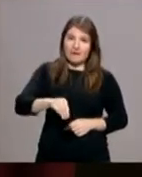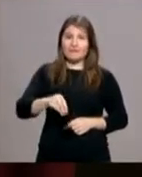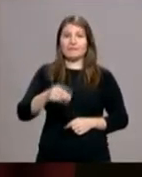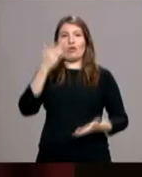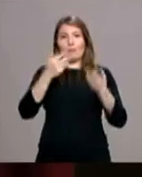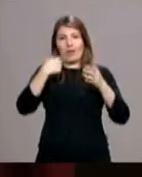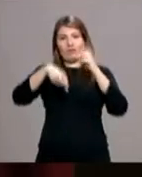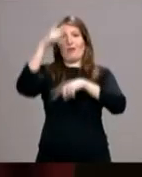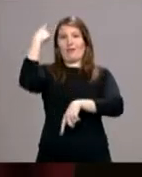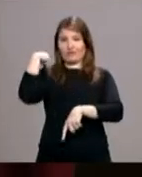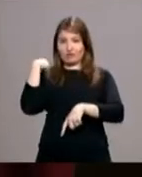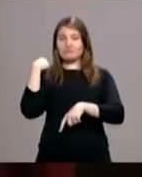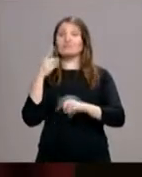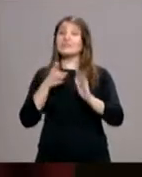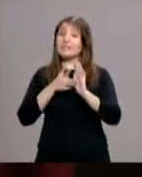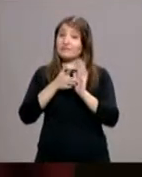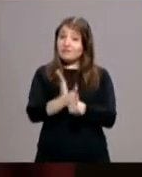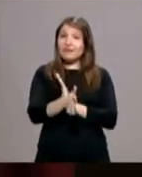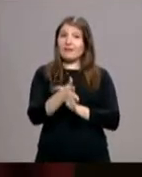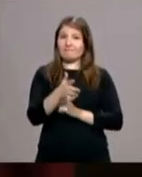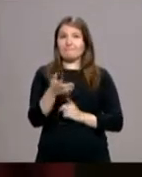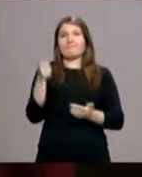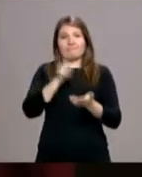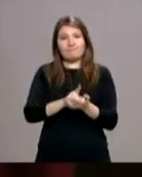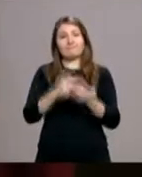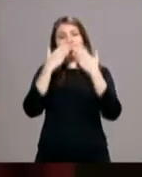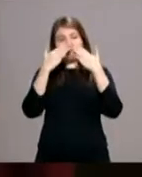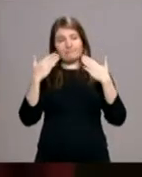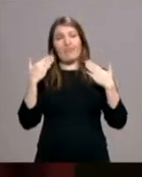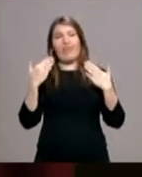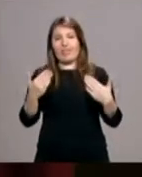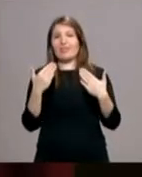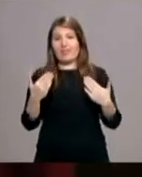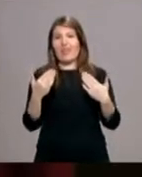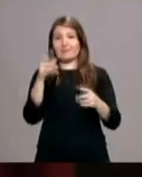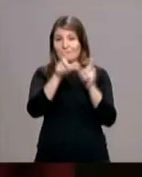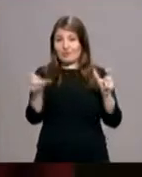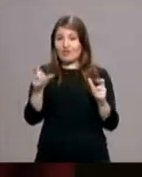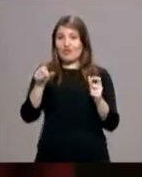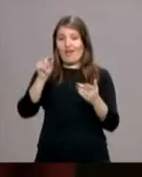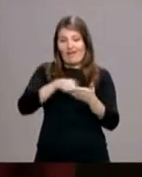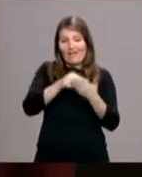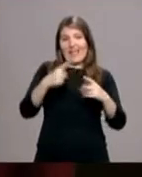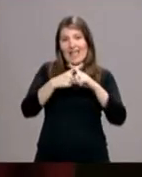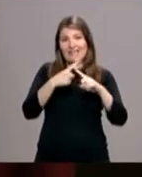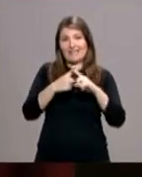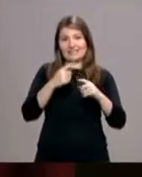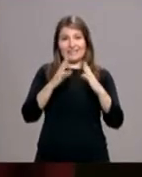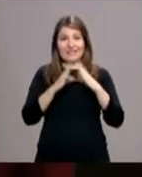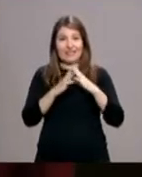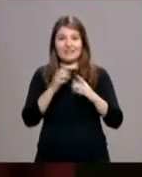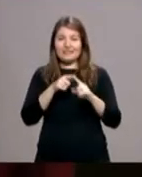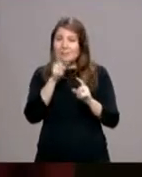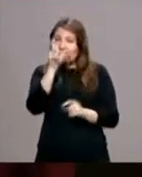ejercicio anterior. Por tanto, de nuevo darle las gracias a esos declarantes, a esas declaraciones que corresponden a personas